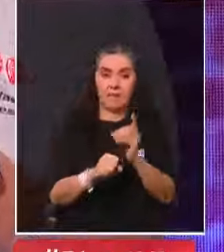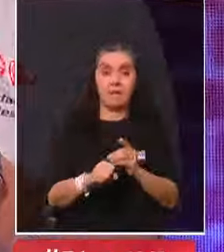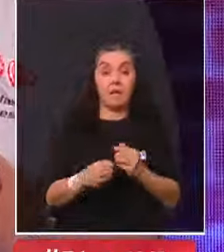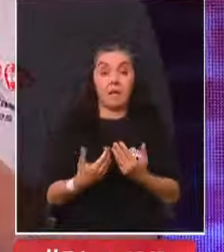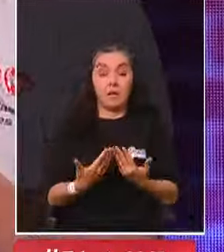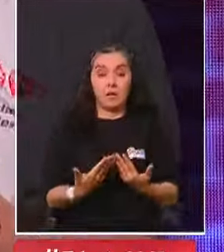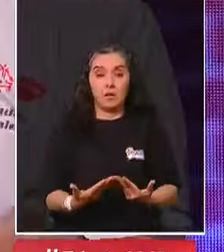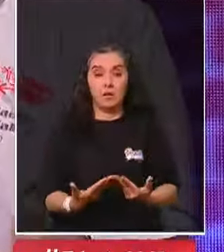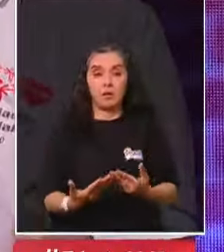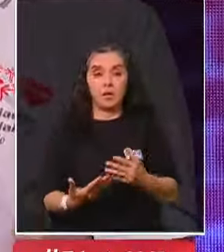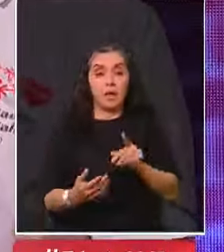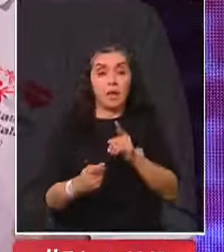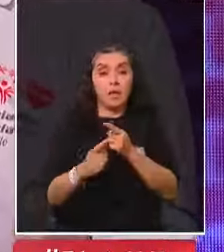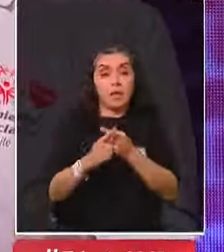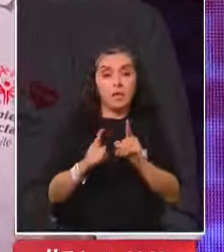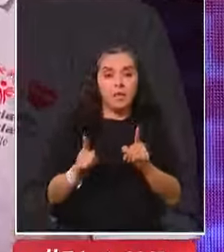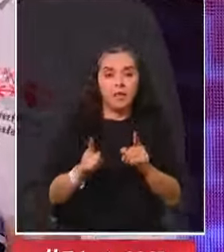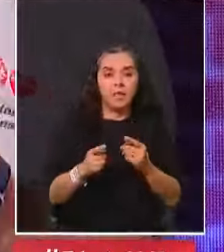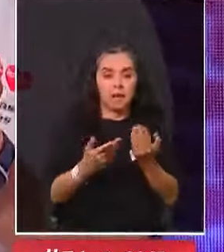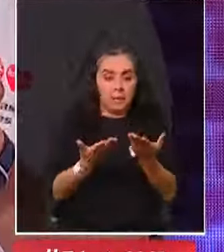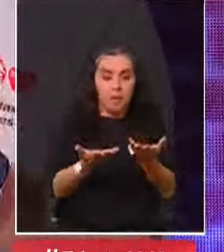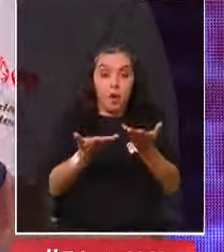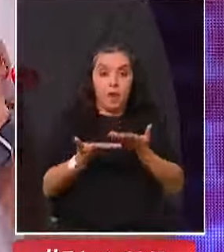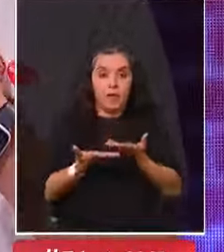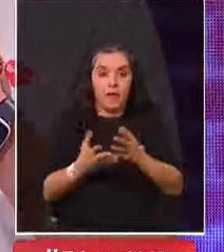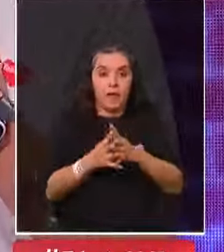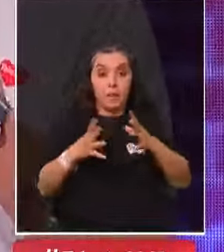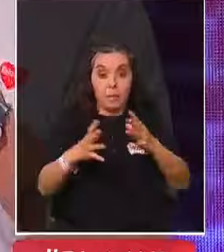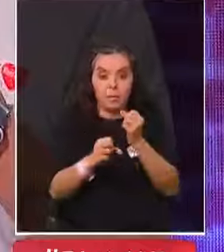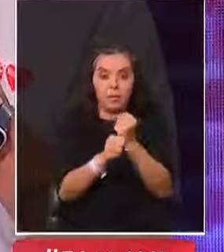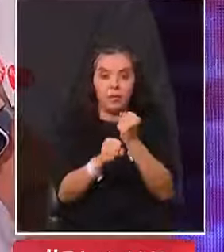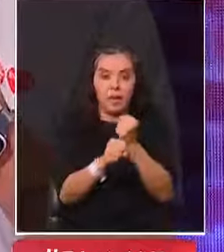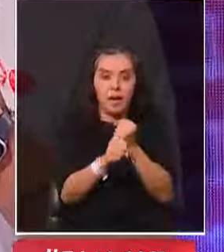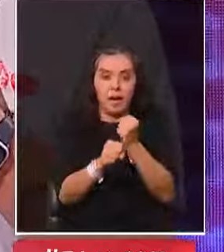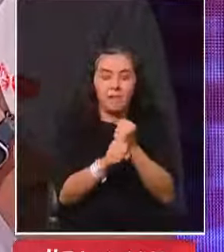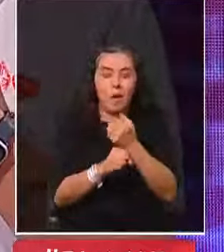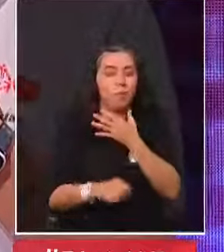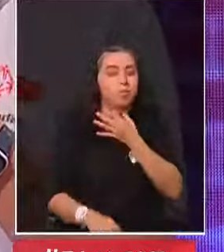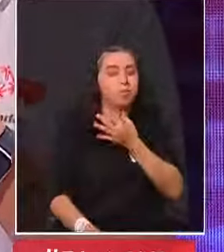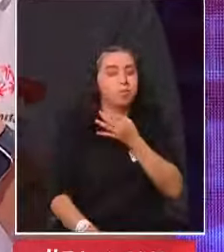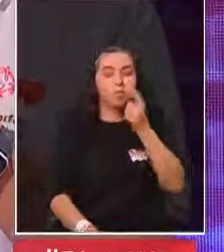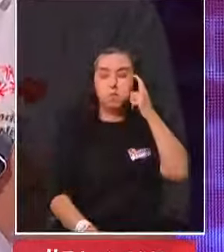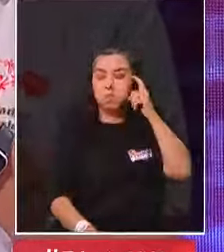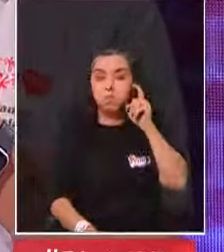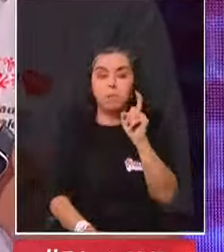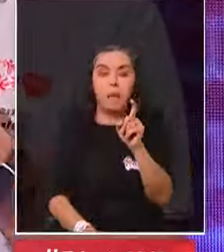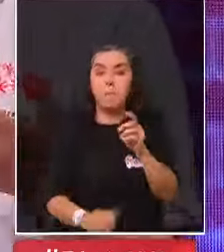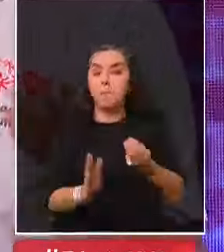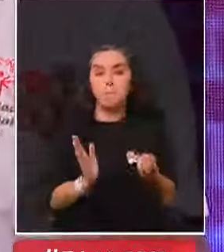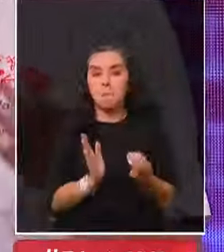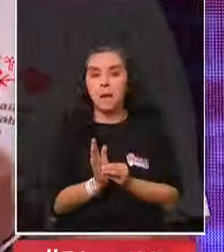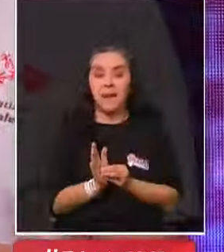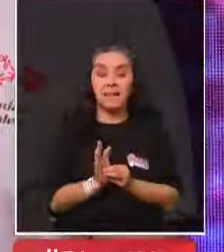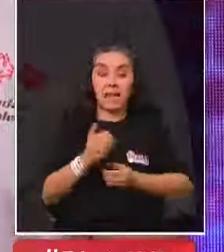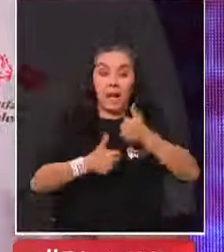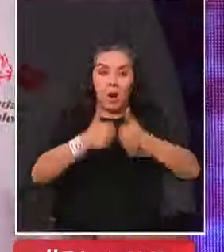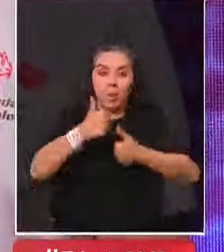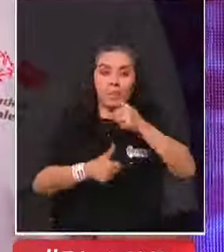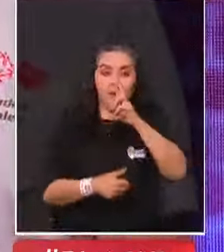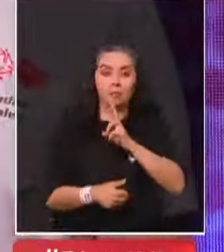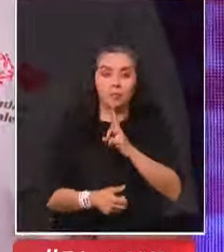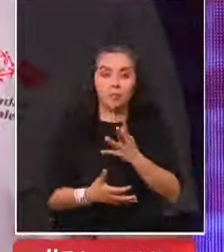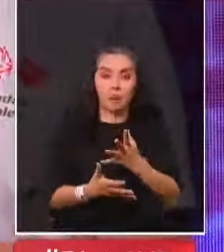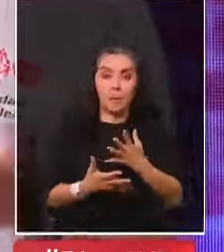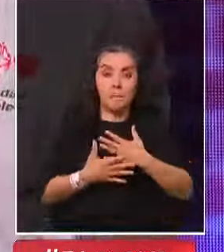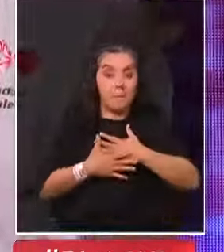entonces ahora me llega de una manera muy distinta que me ofrezcan un tremendo puesto de lo que me encanta y más encima a competir a Rusia. Entonces,